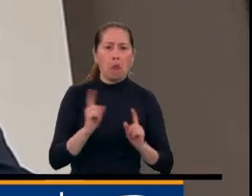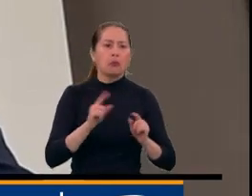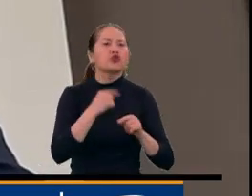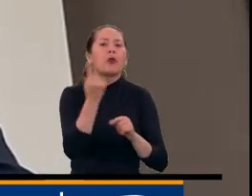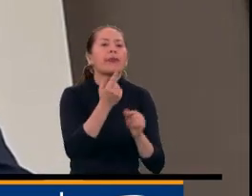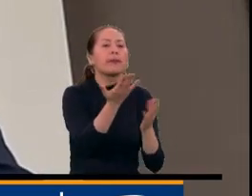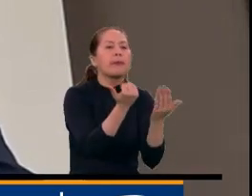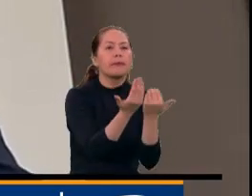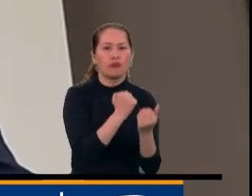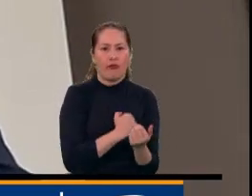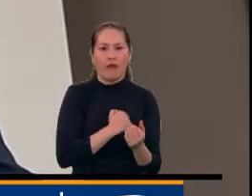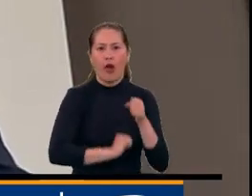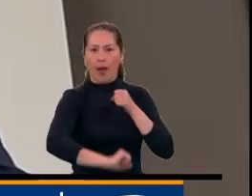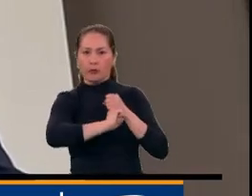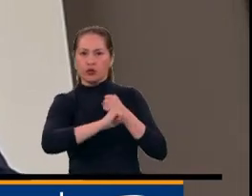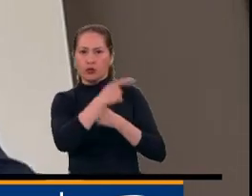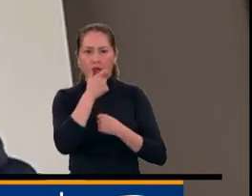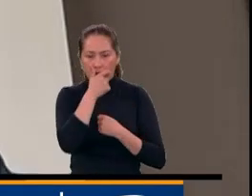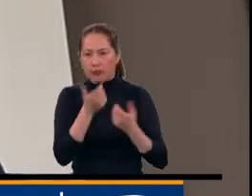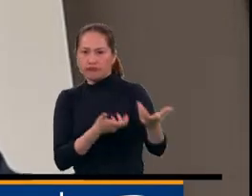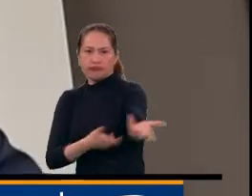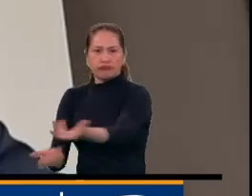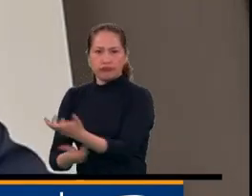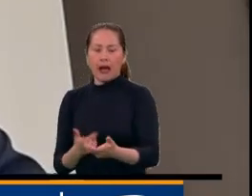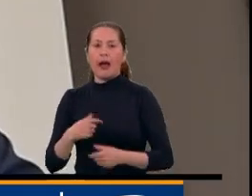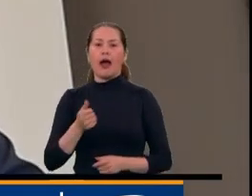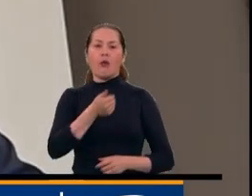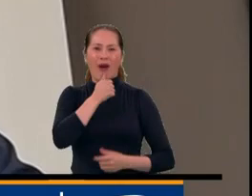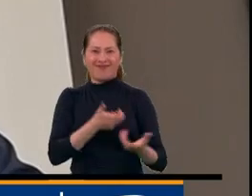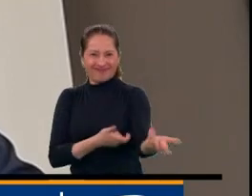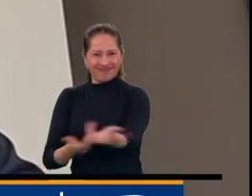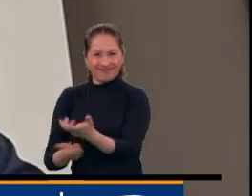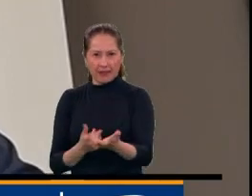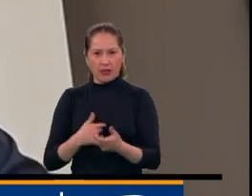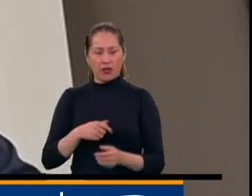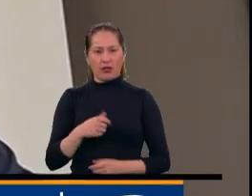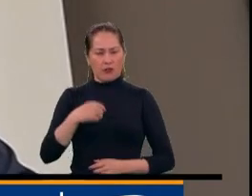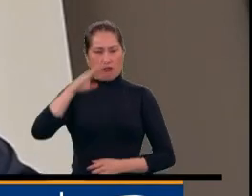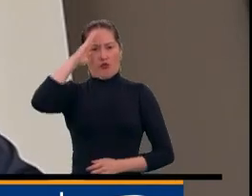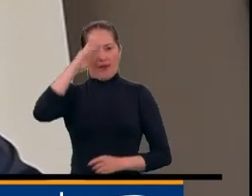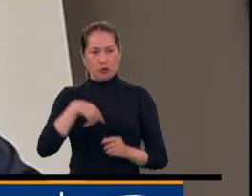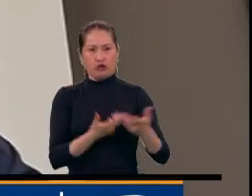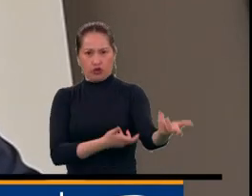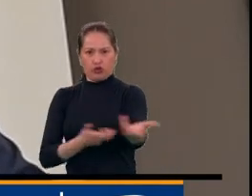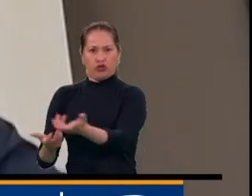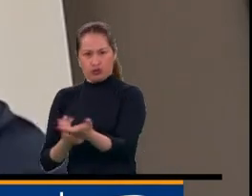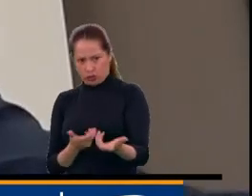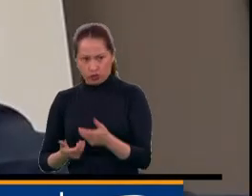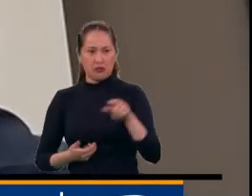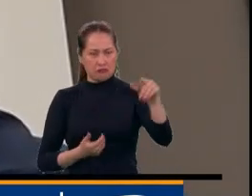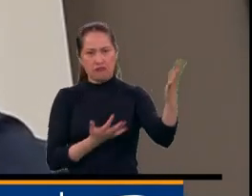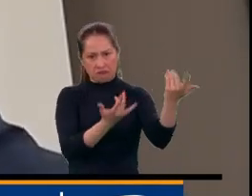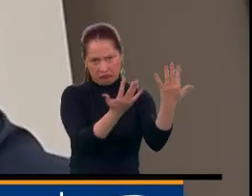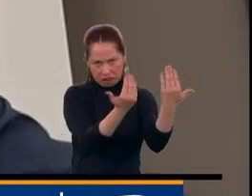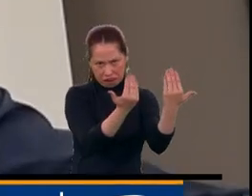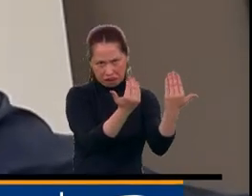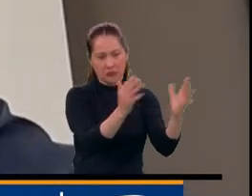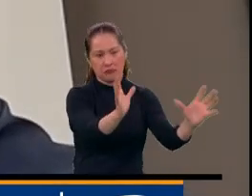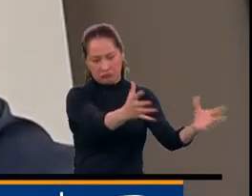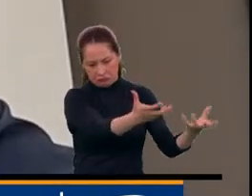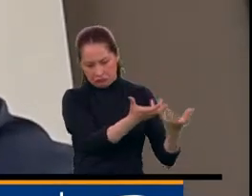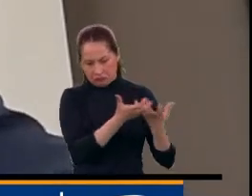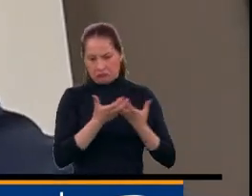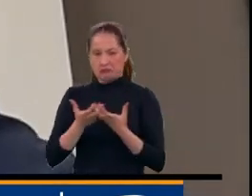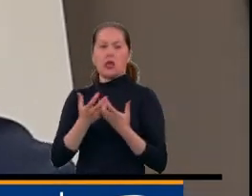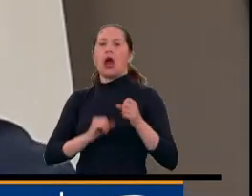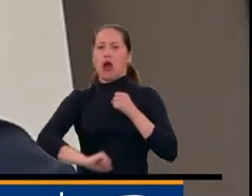botadero de Mondoñedo no ha tenido afectación, el incendio está cerca y por eso hemos tenido el cuerpo de bomberos desde